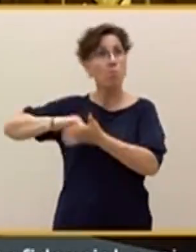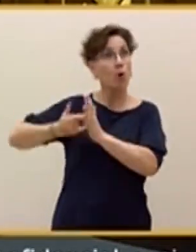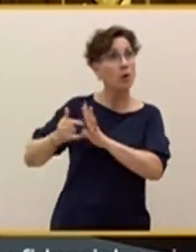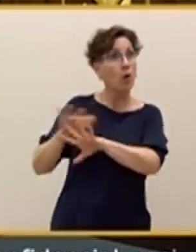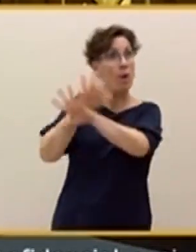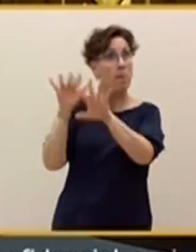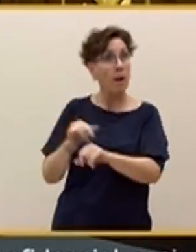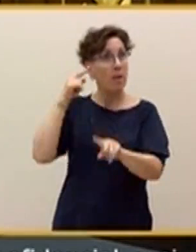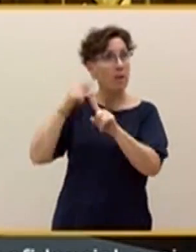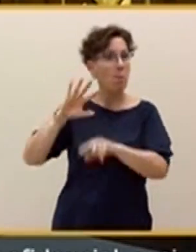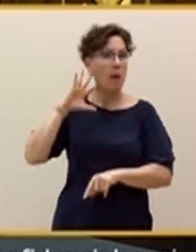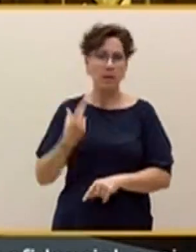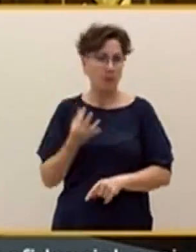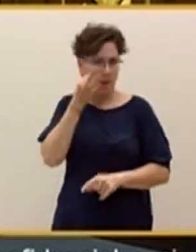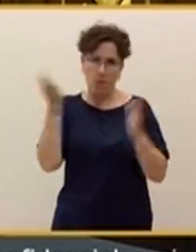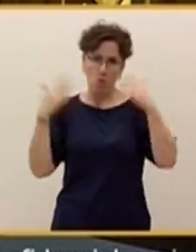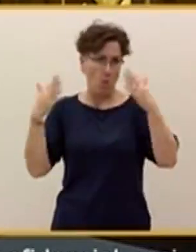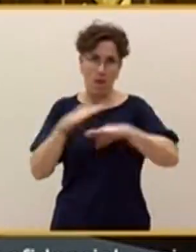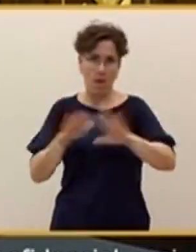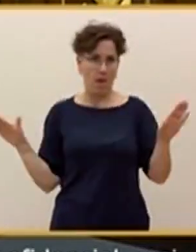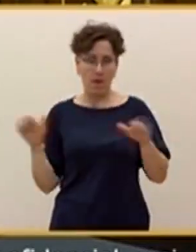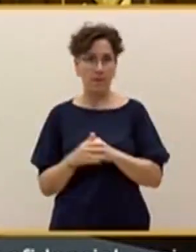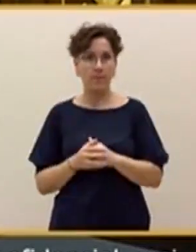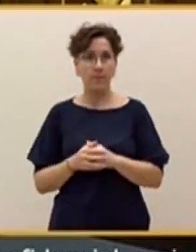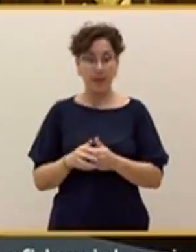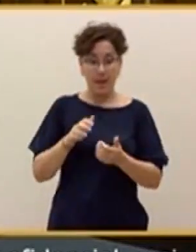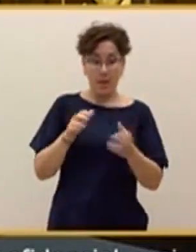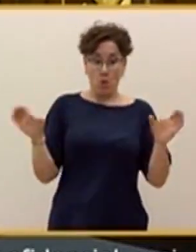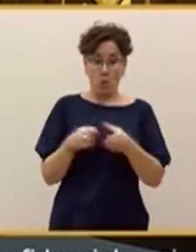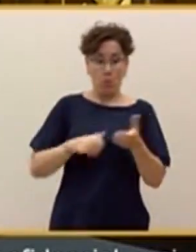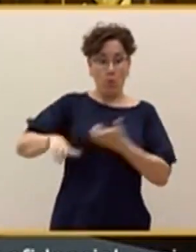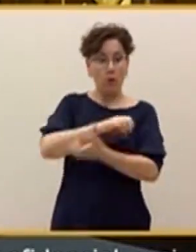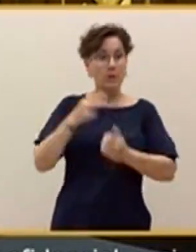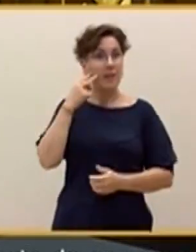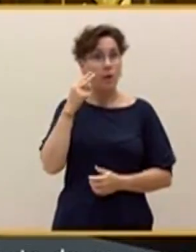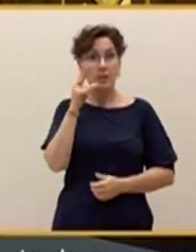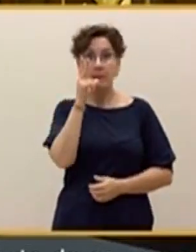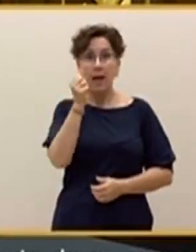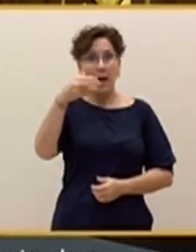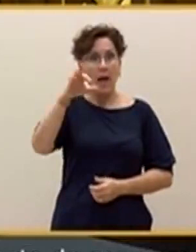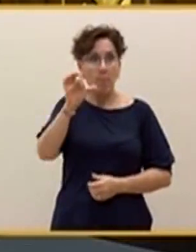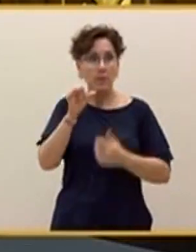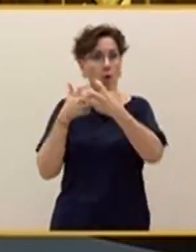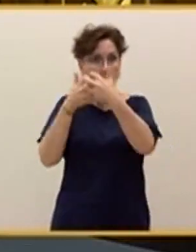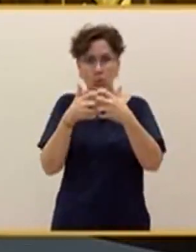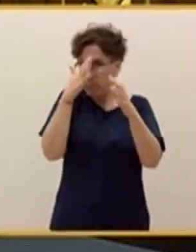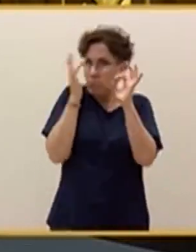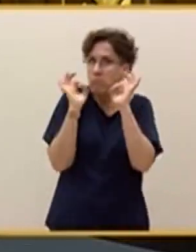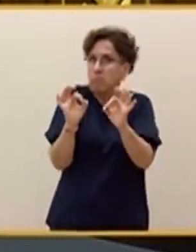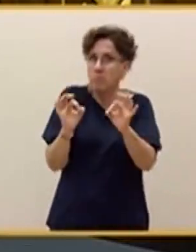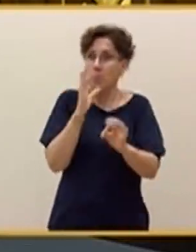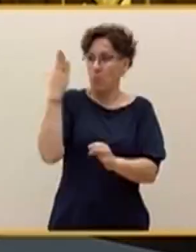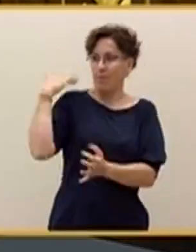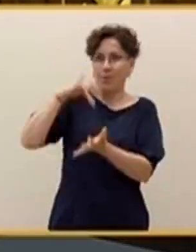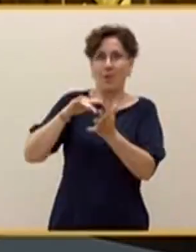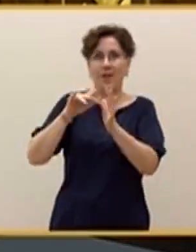paz para Palestina. Luchar contra el grupo terrorista jamás es legítimo y necesario después de lo acontecido el pasado 7 de octubre.